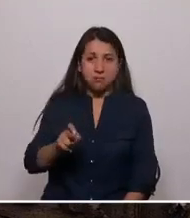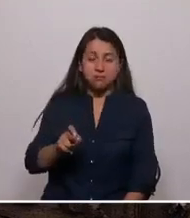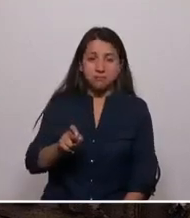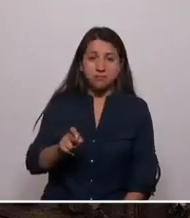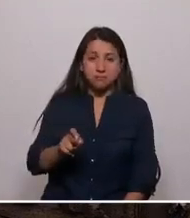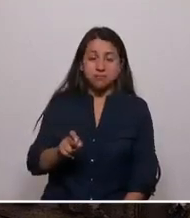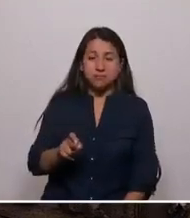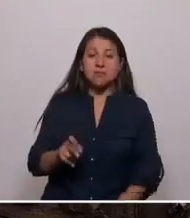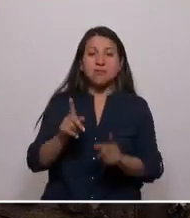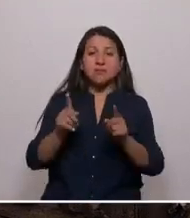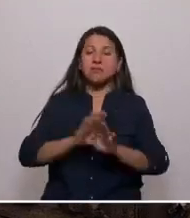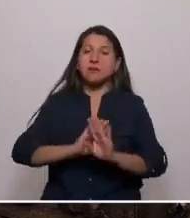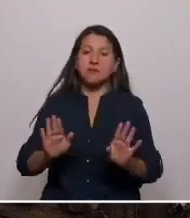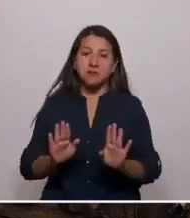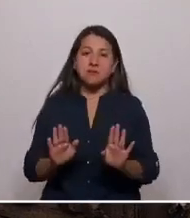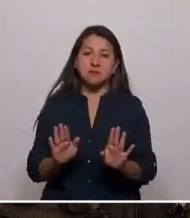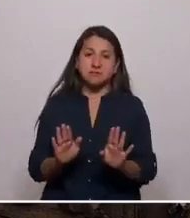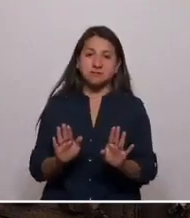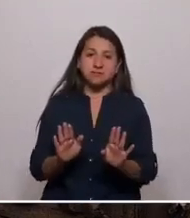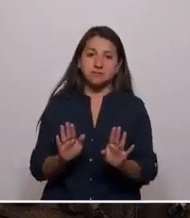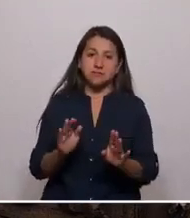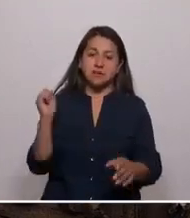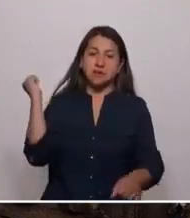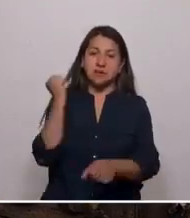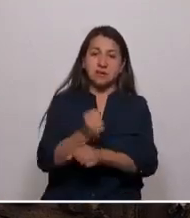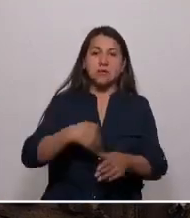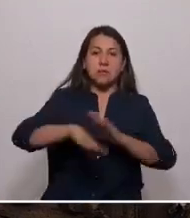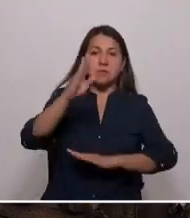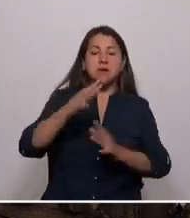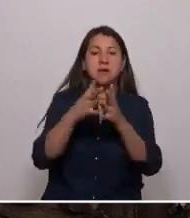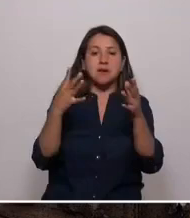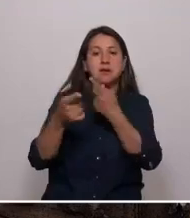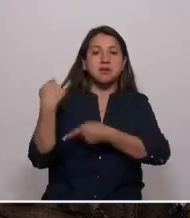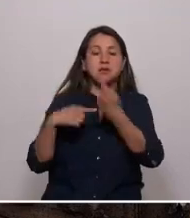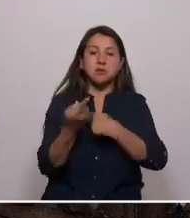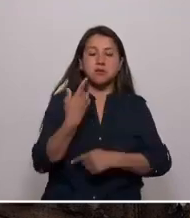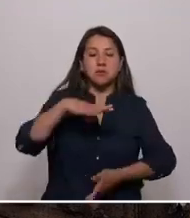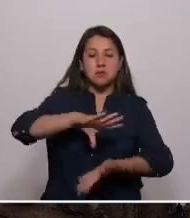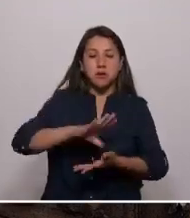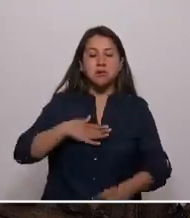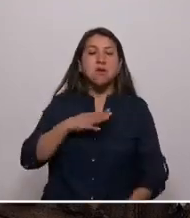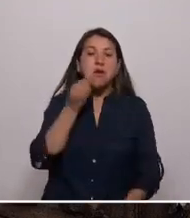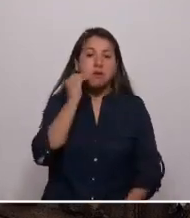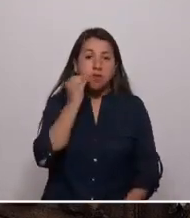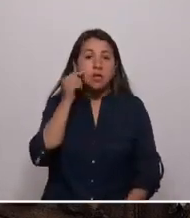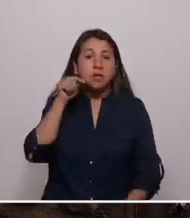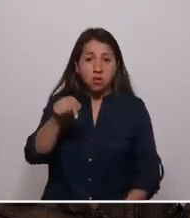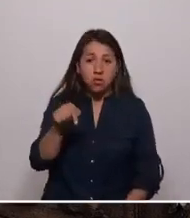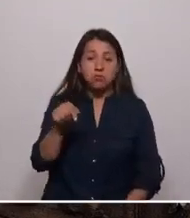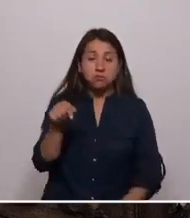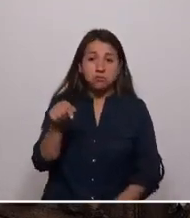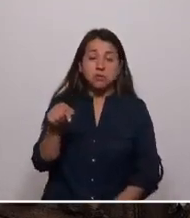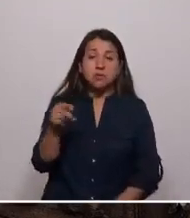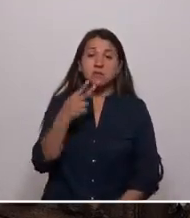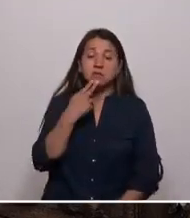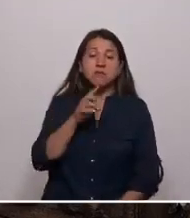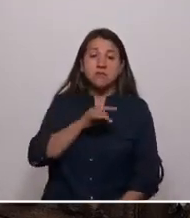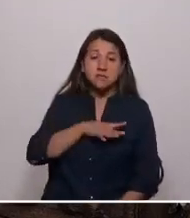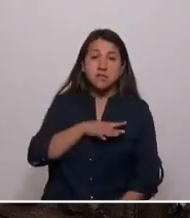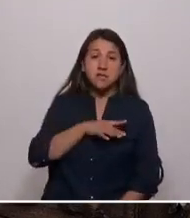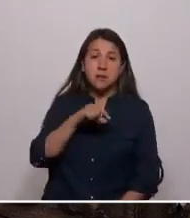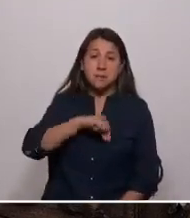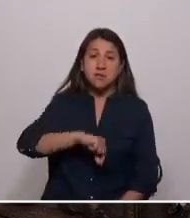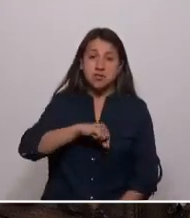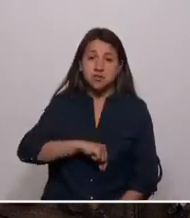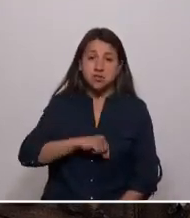tenía que terminar con uno de los genocidios más grandes de la historia de nuestro país. Mi abuelita hoy es una de esas personas que vive en Chile con una pensión